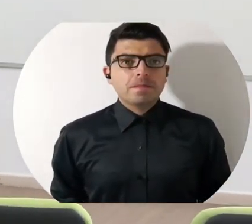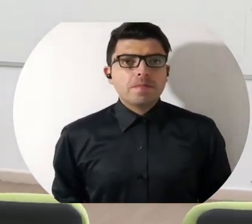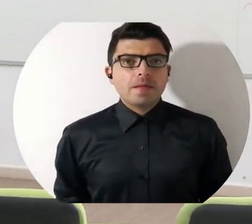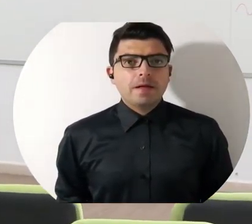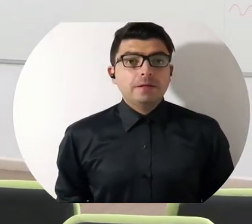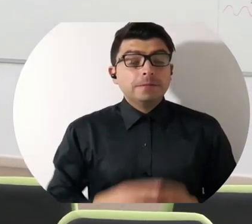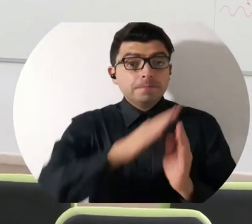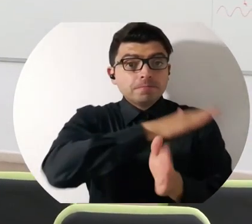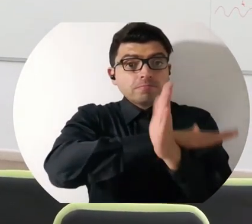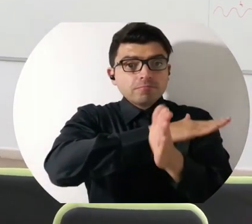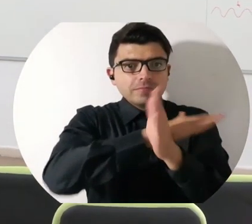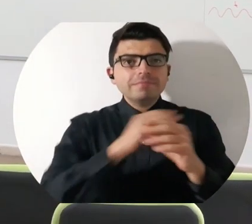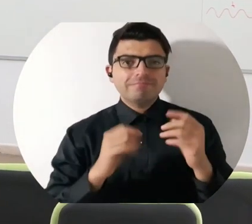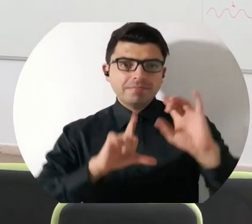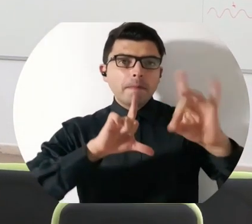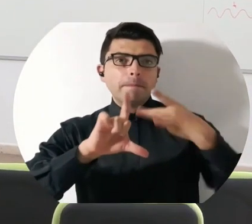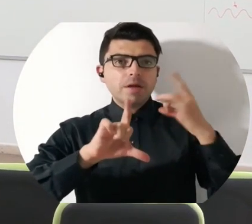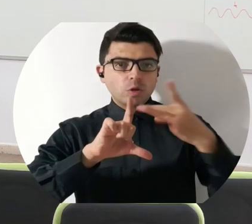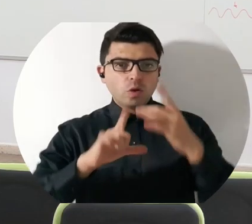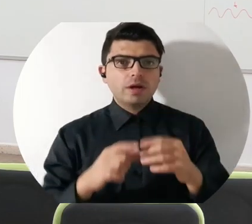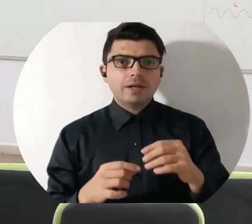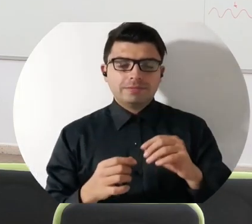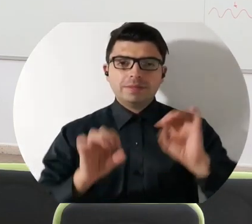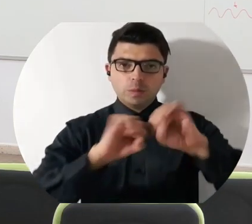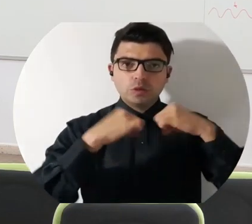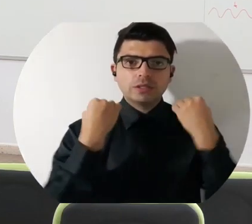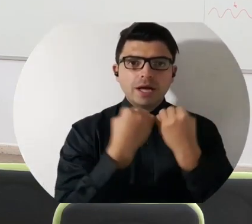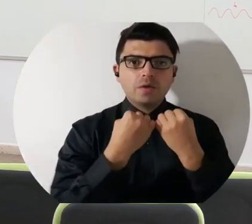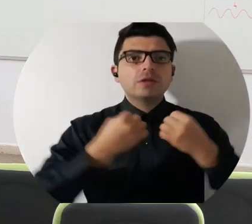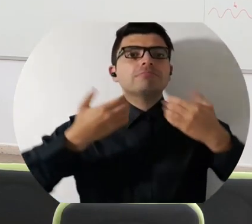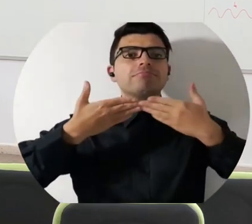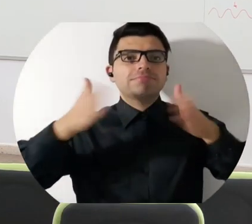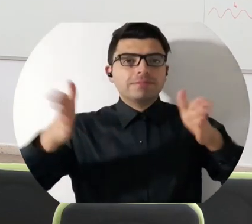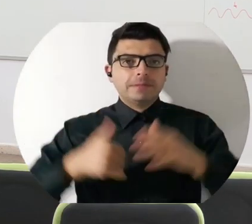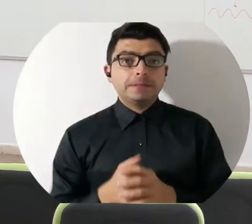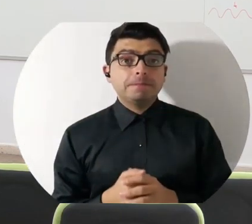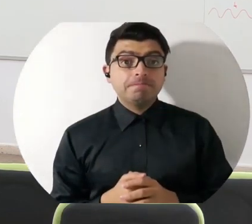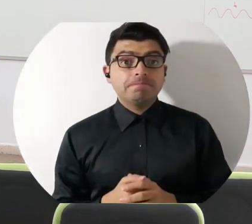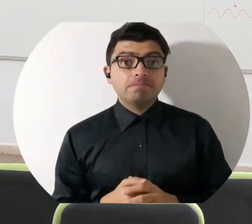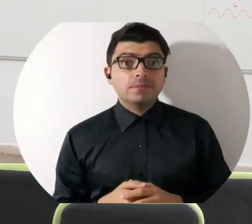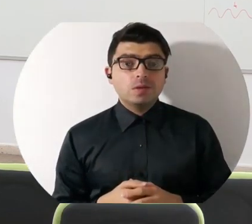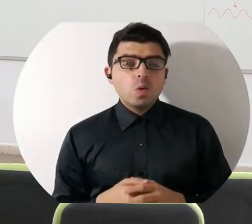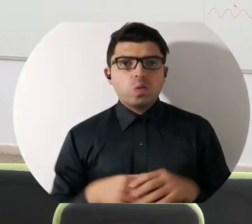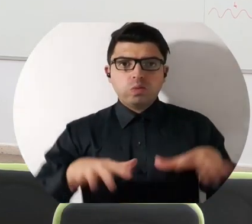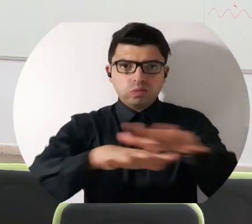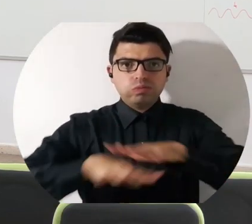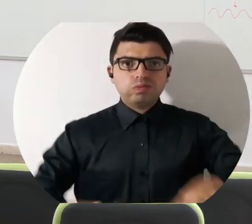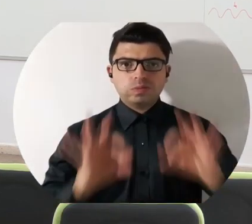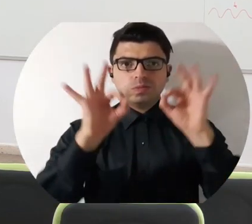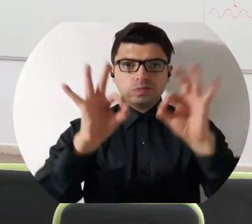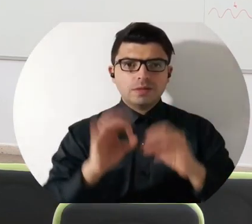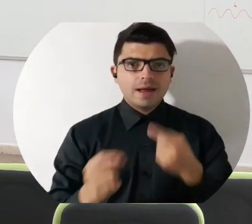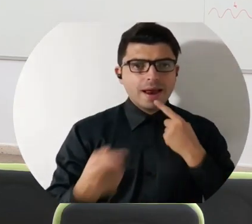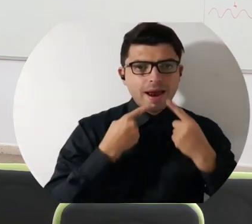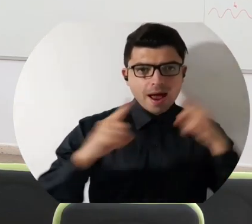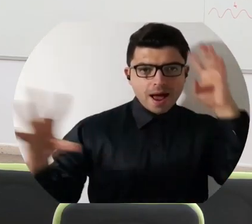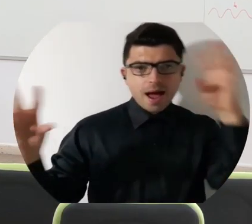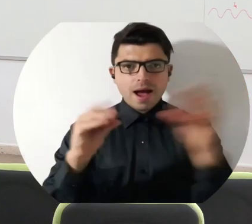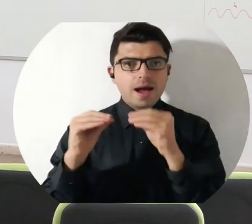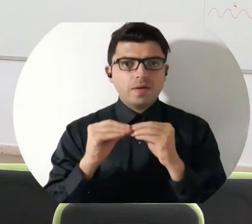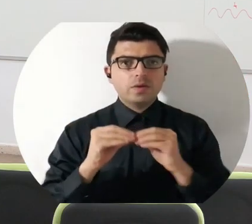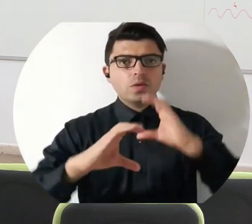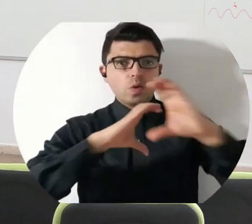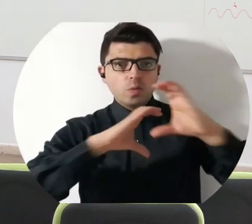Continuamos desde la virtualidad en estas aulas abiertas. Se ha estado en un maravilloso espacio de concertación, de